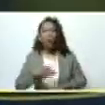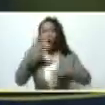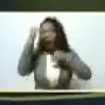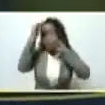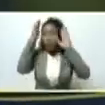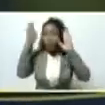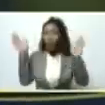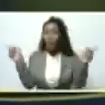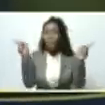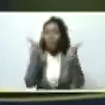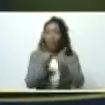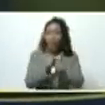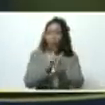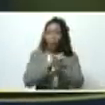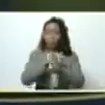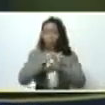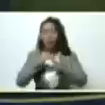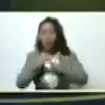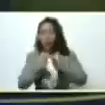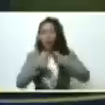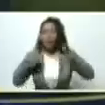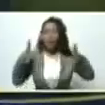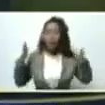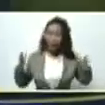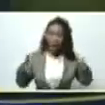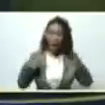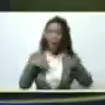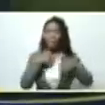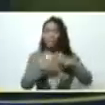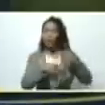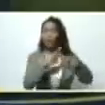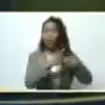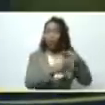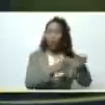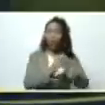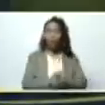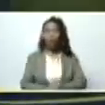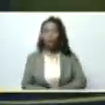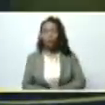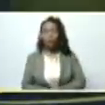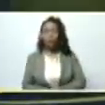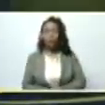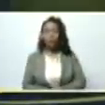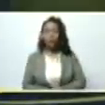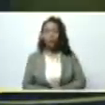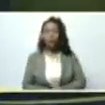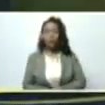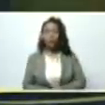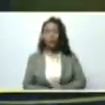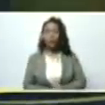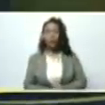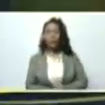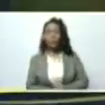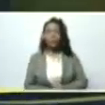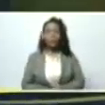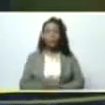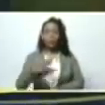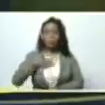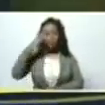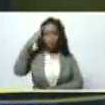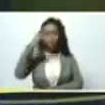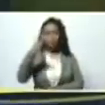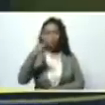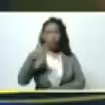al pequeño al mediano y al productor de mayor escala mi comandante